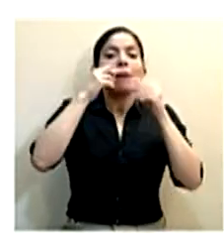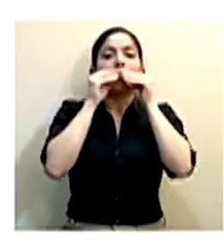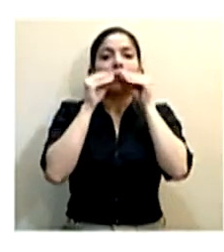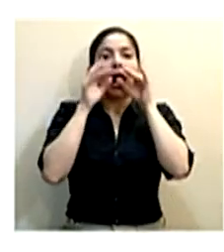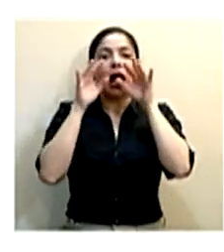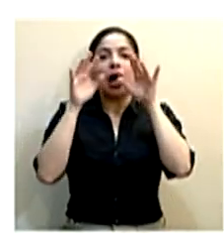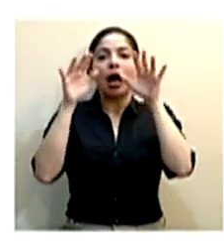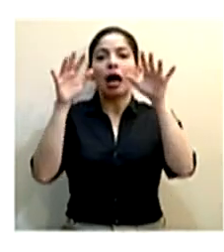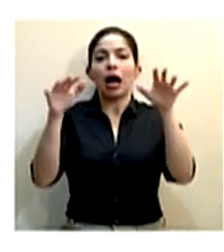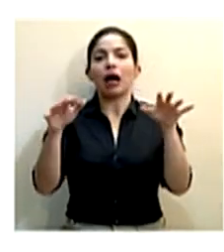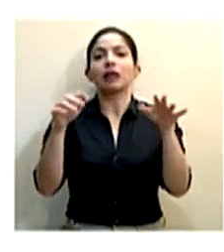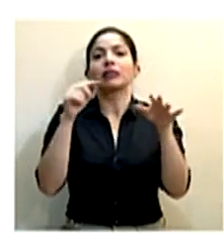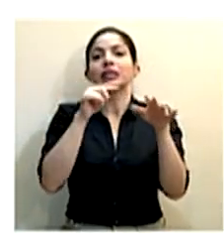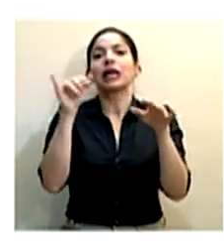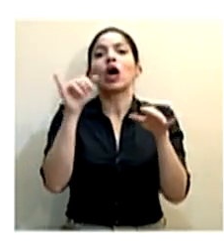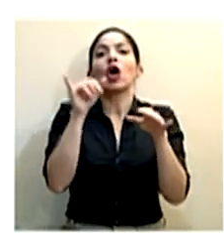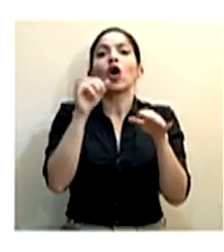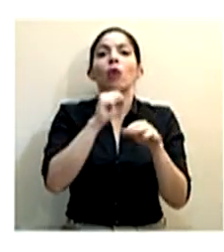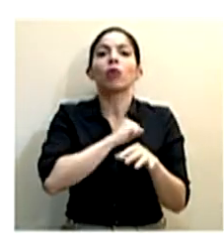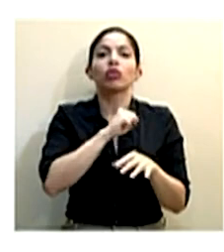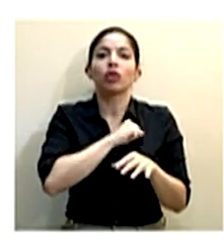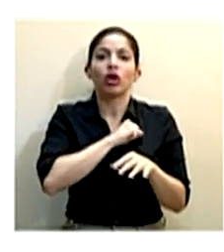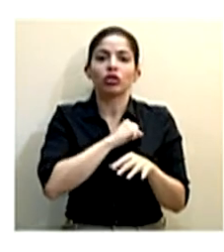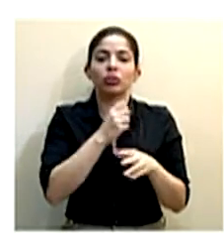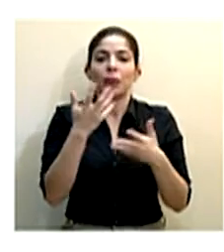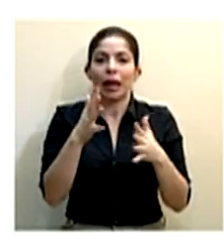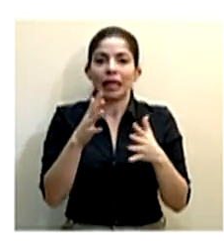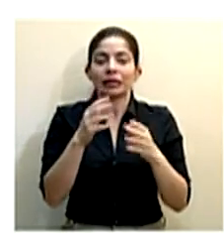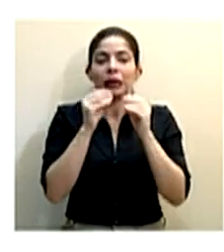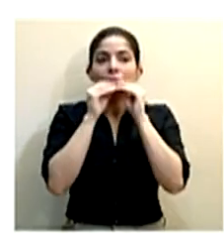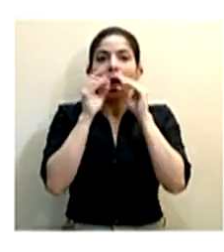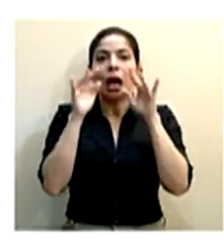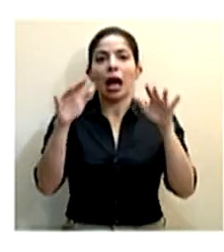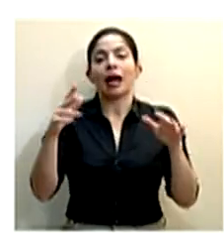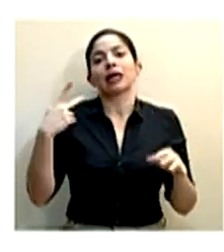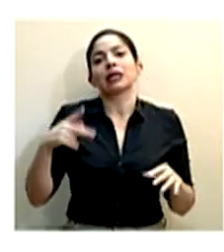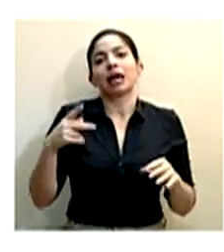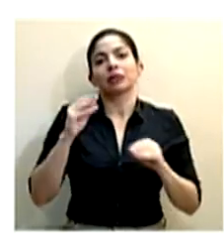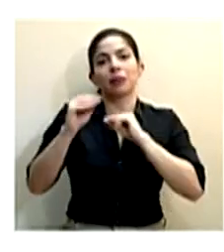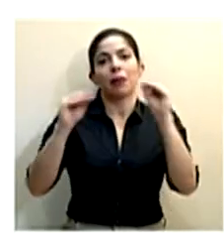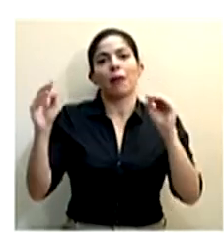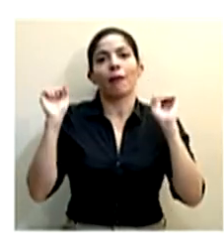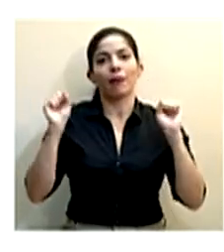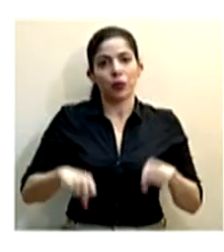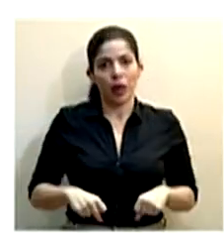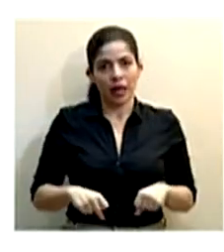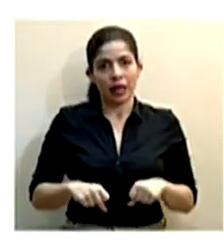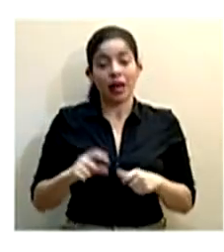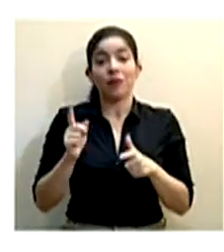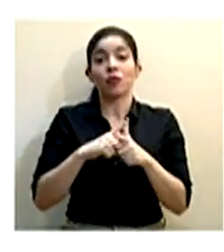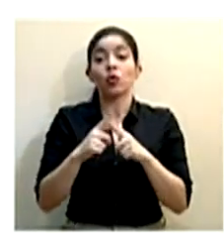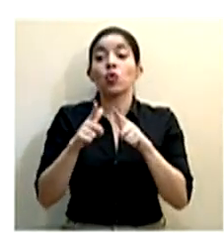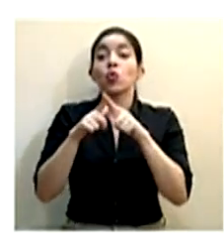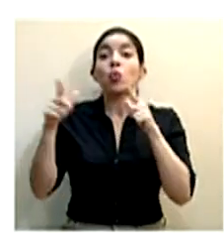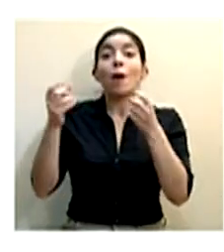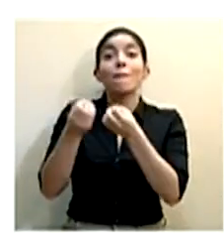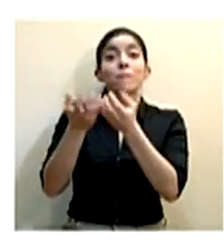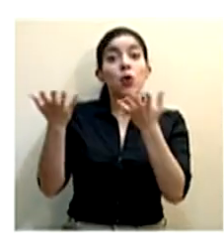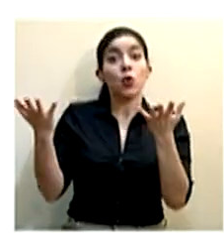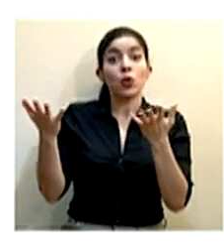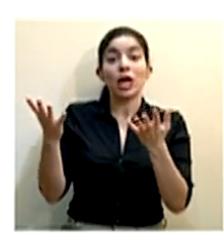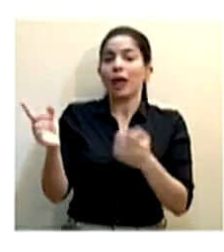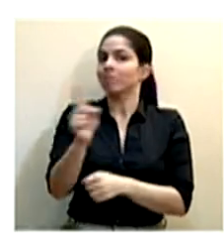perfectamente simular como un tipo de tos y aumenta el riesgo de transmisión. Entonces en lugares públicos